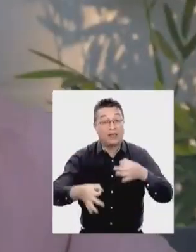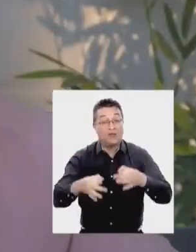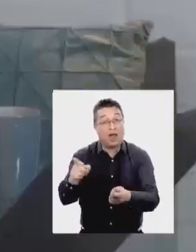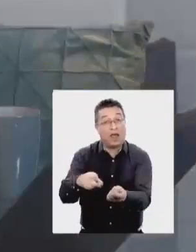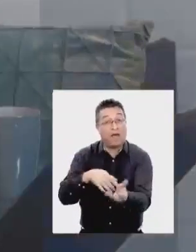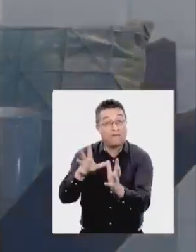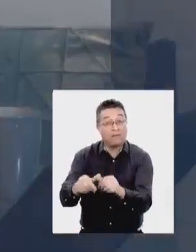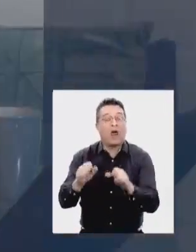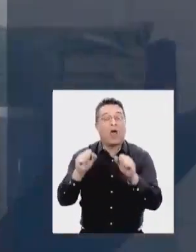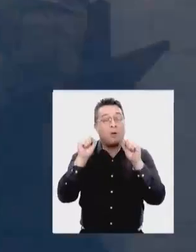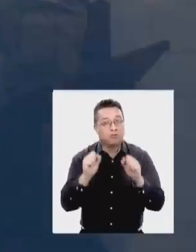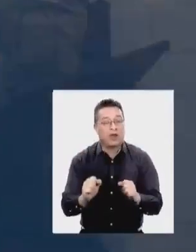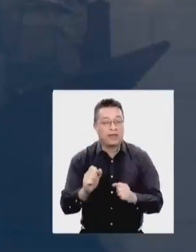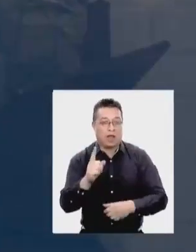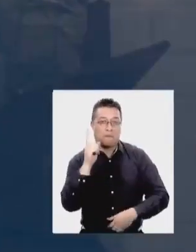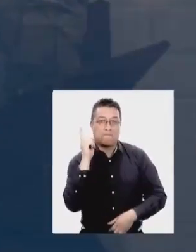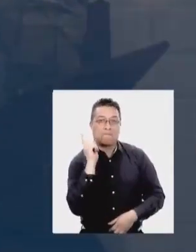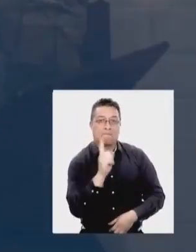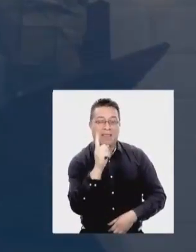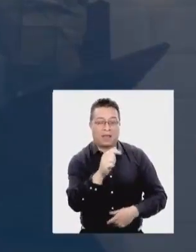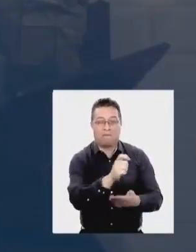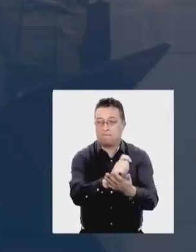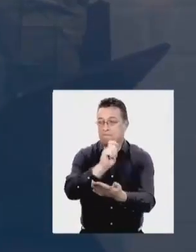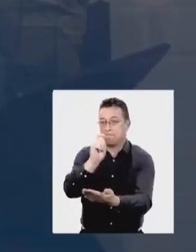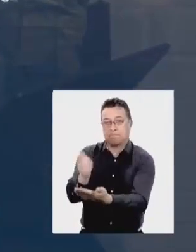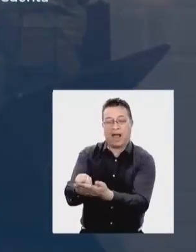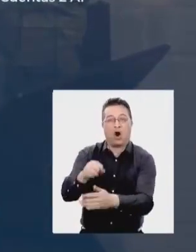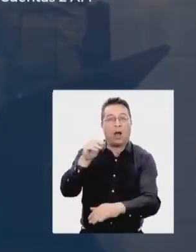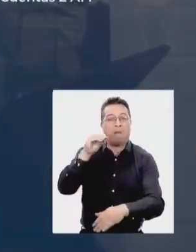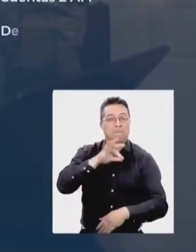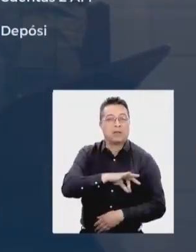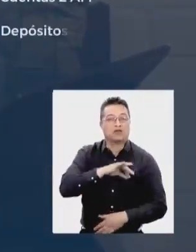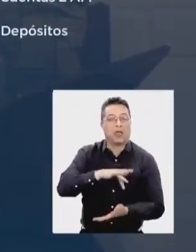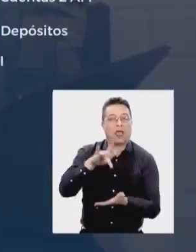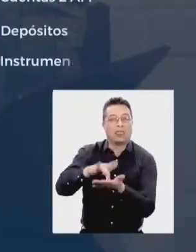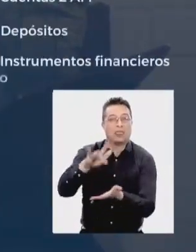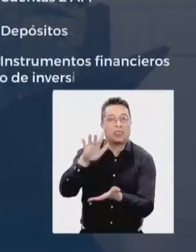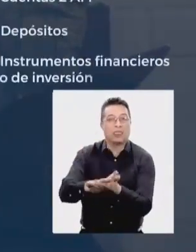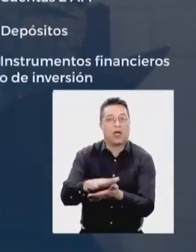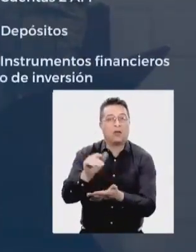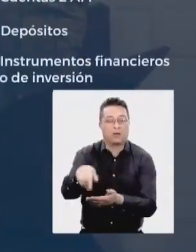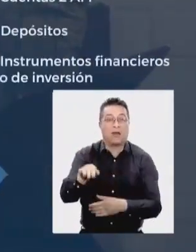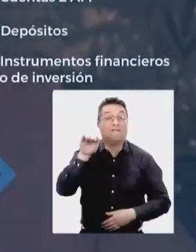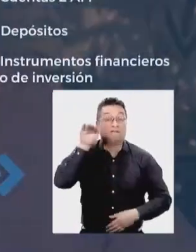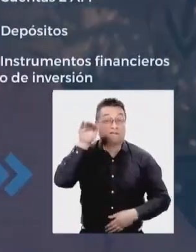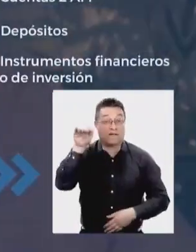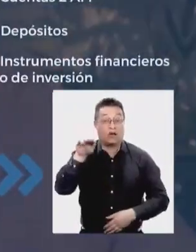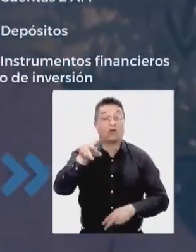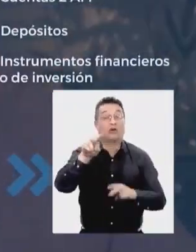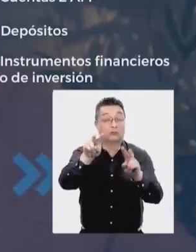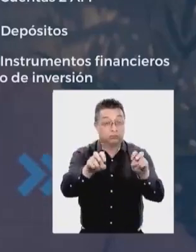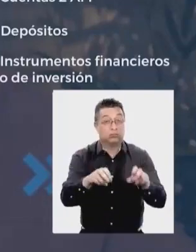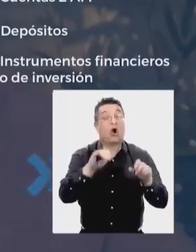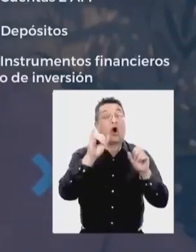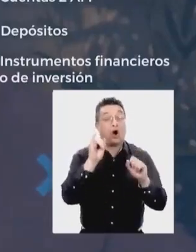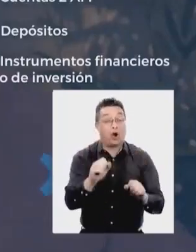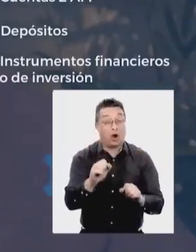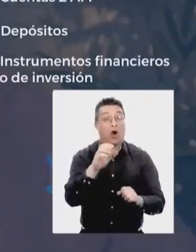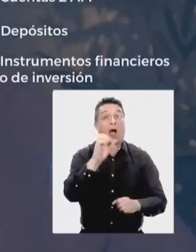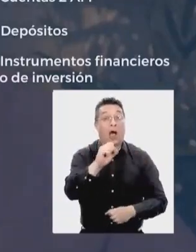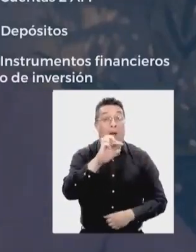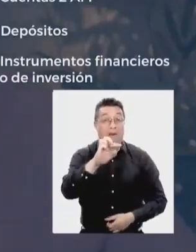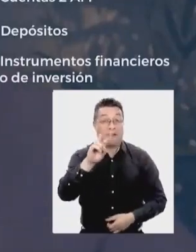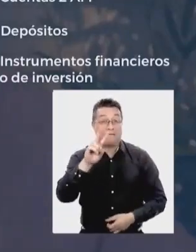podrán ordenar el pago de las pensiones adeudadas desde las cuentas bancarias, desde la cuenta de APD,